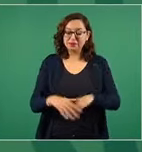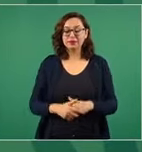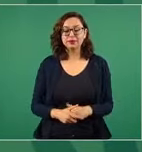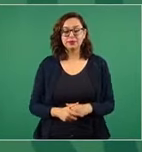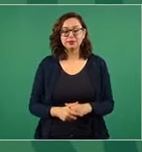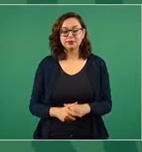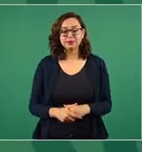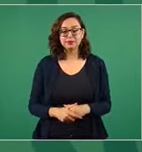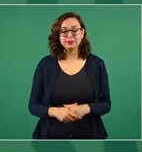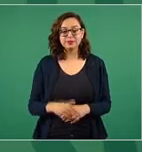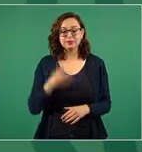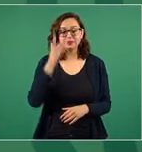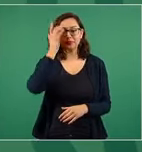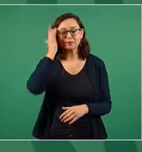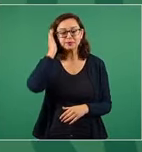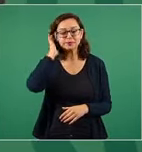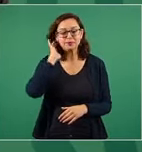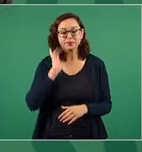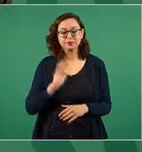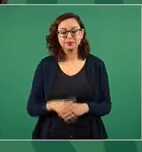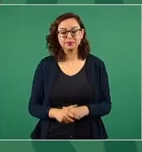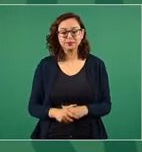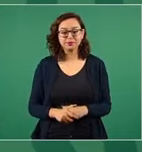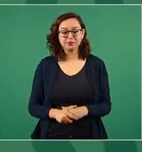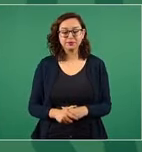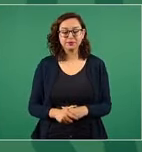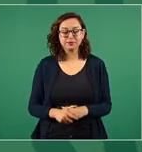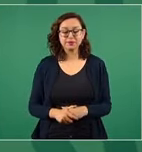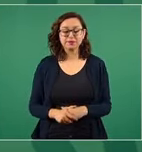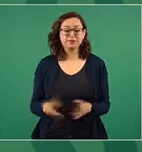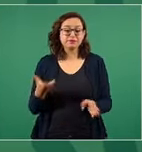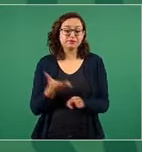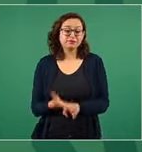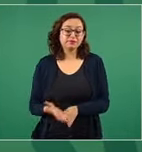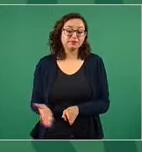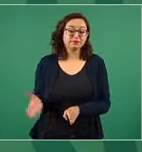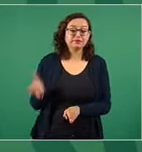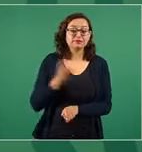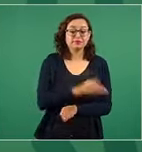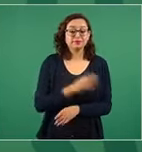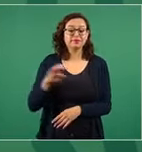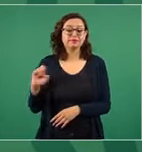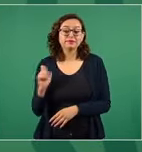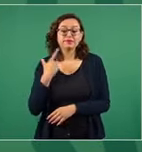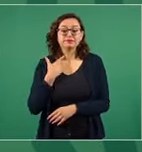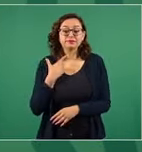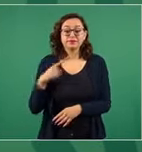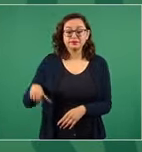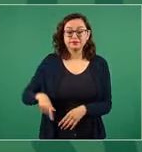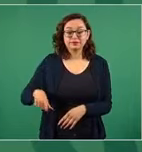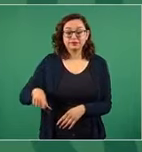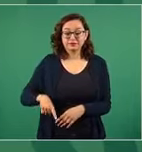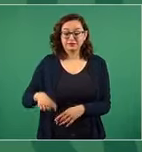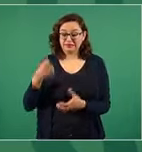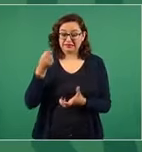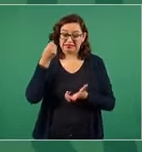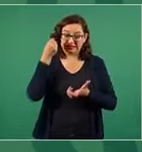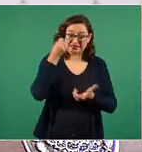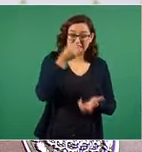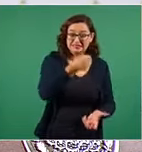antes invertían lo mismo o más